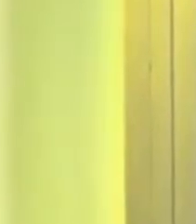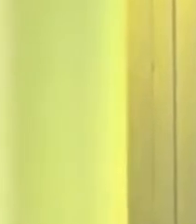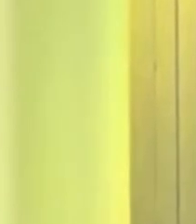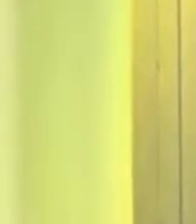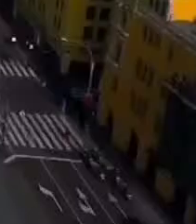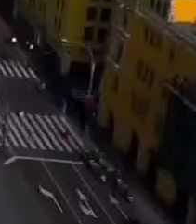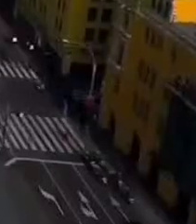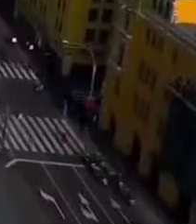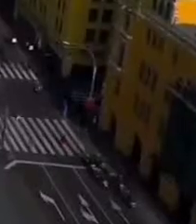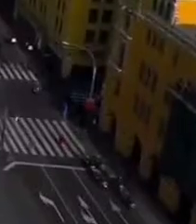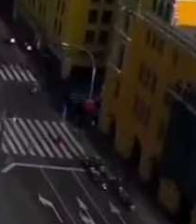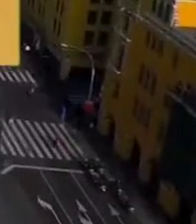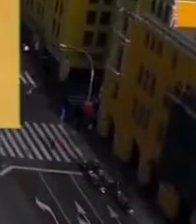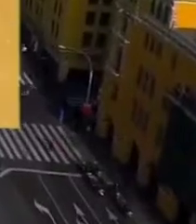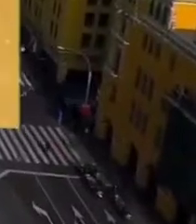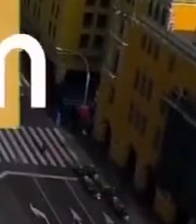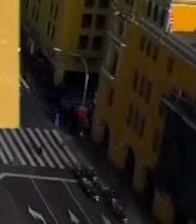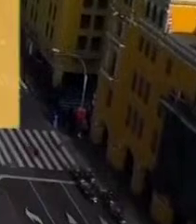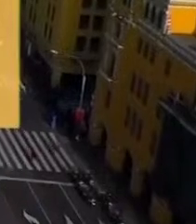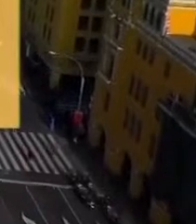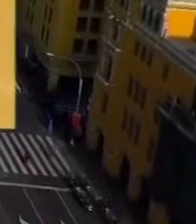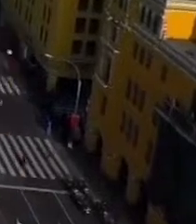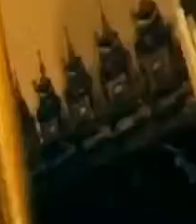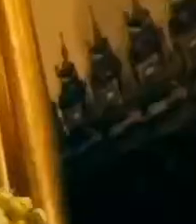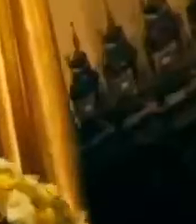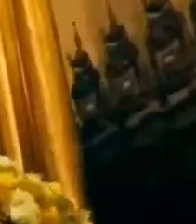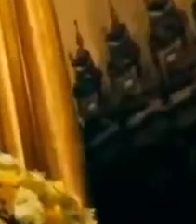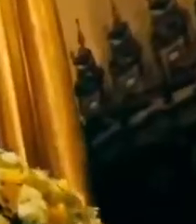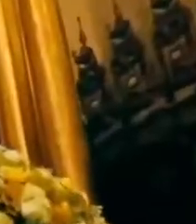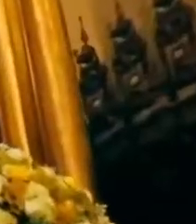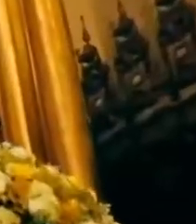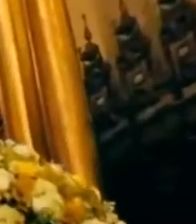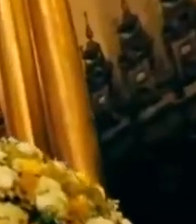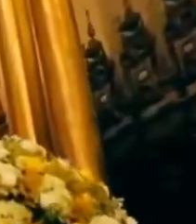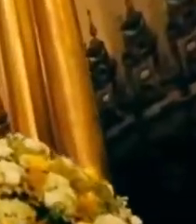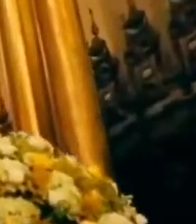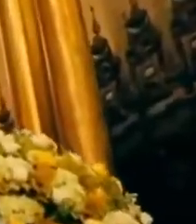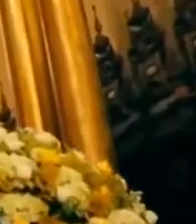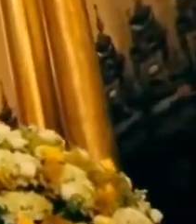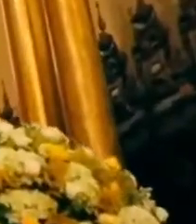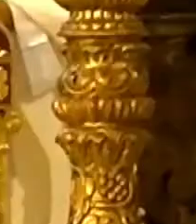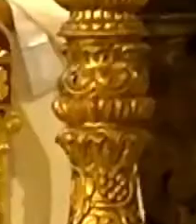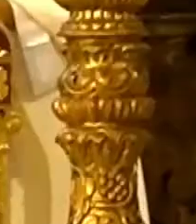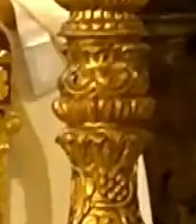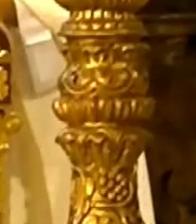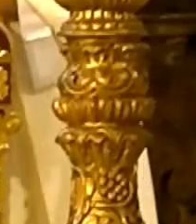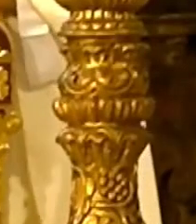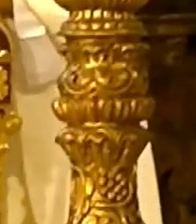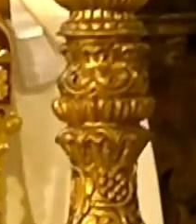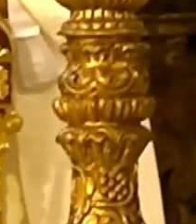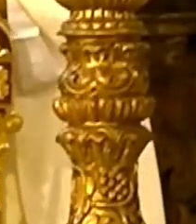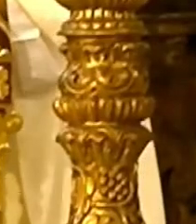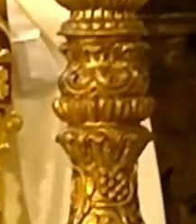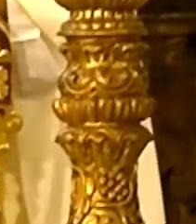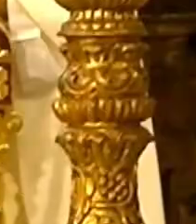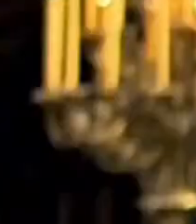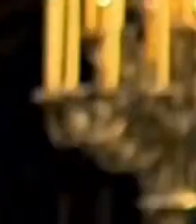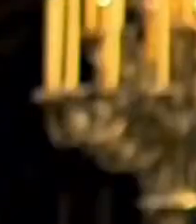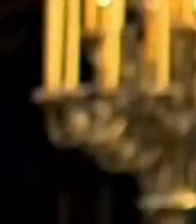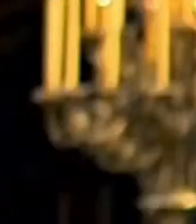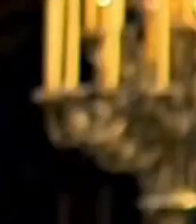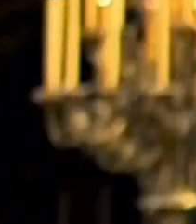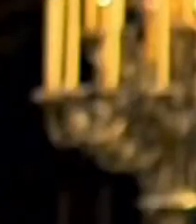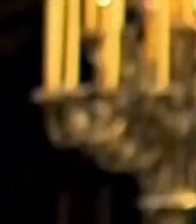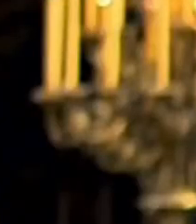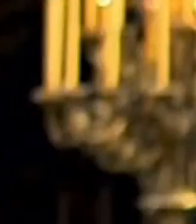Rodríguez Y los domingos a las 11 de la mañana Desde la Catedral de Lima Llevamos a sus hogares la misa que